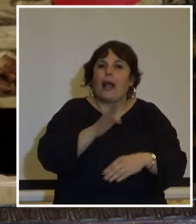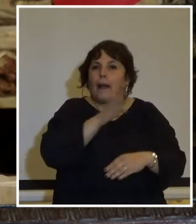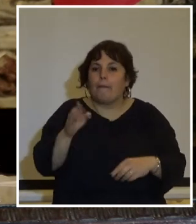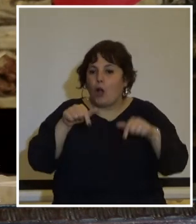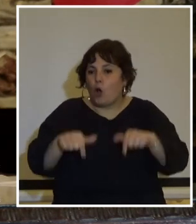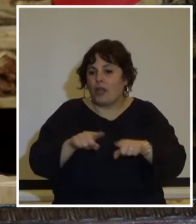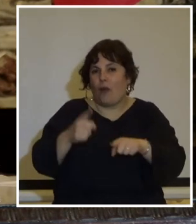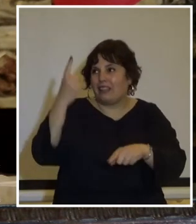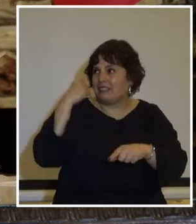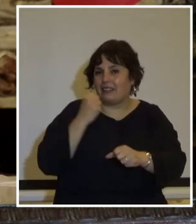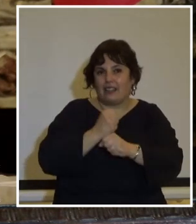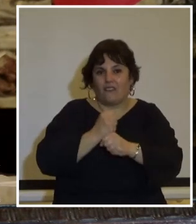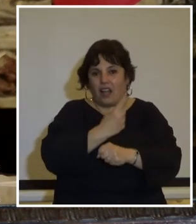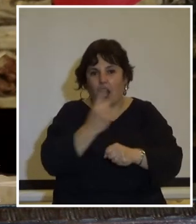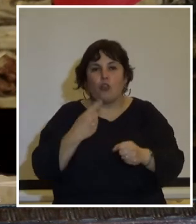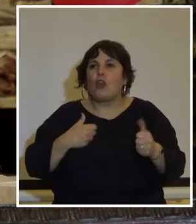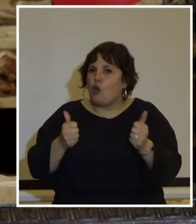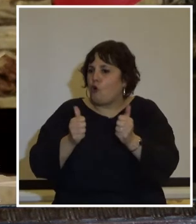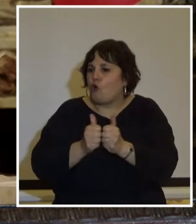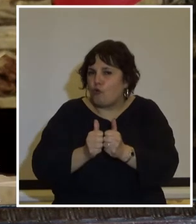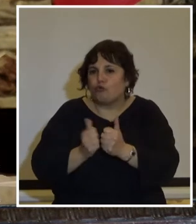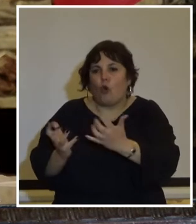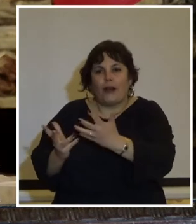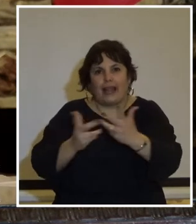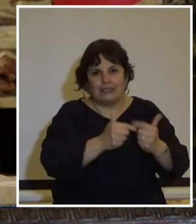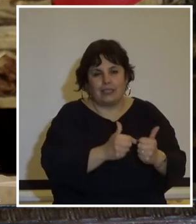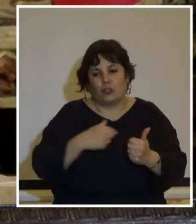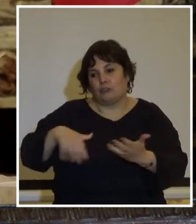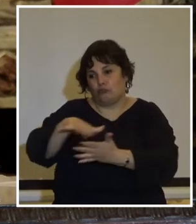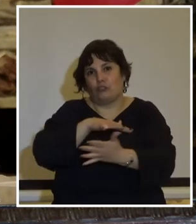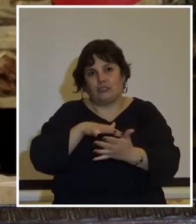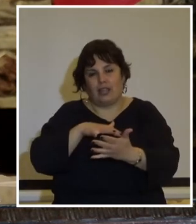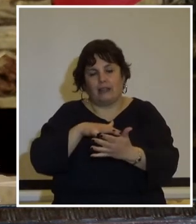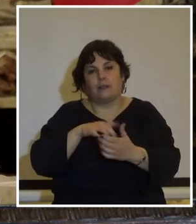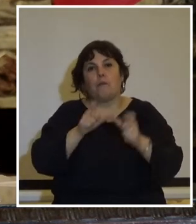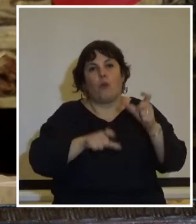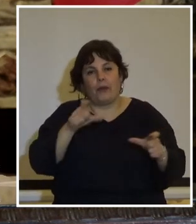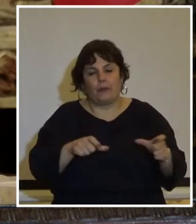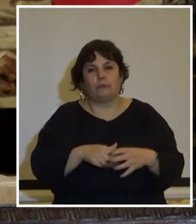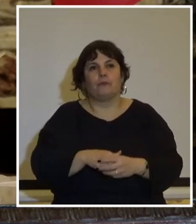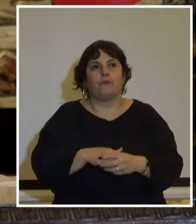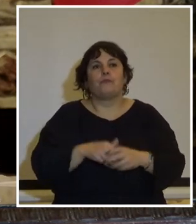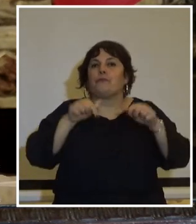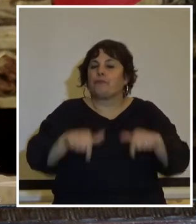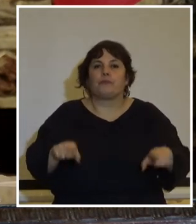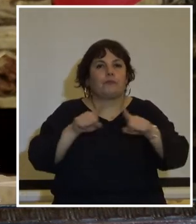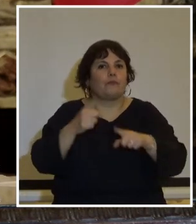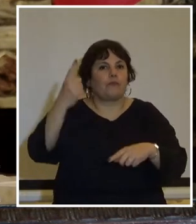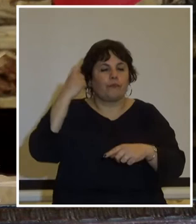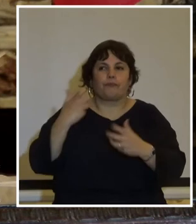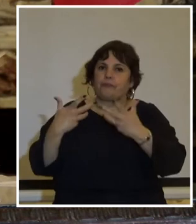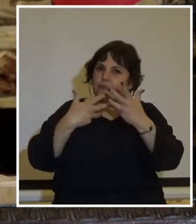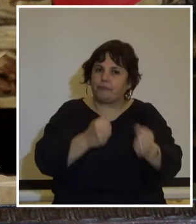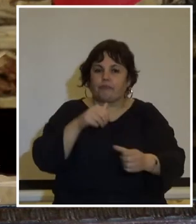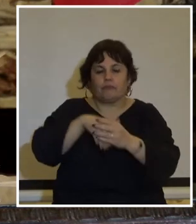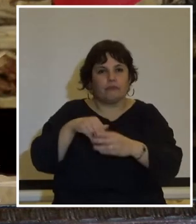como ayer los trabajadores estamos juntos con las organizaciones sociales y el pueblo hoy como ayer en defensa de la